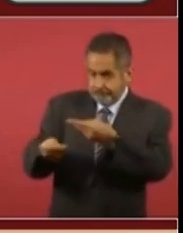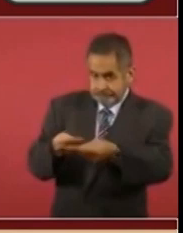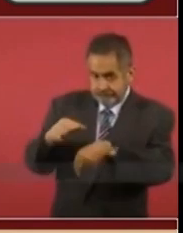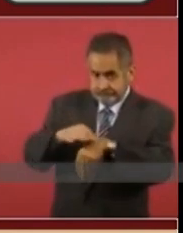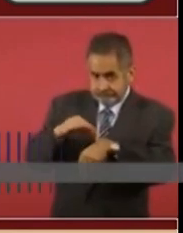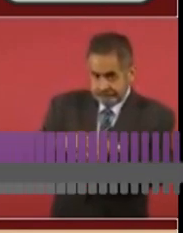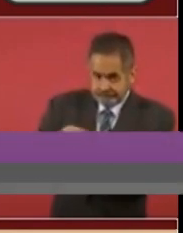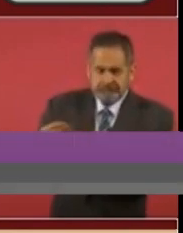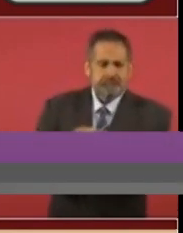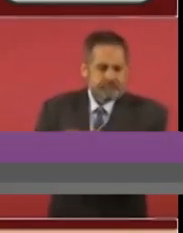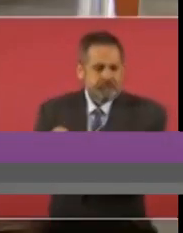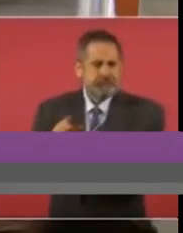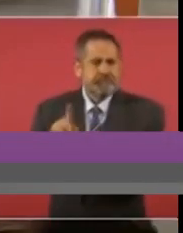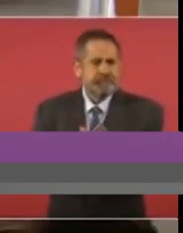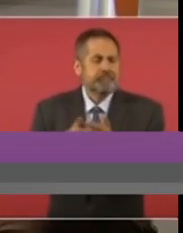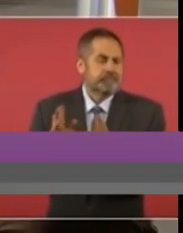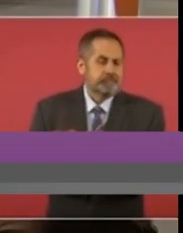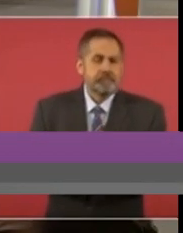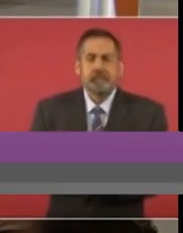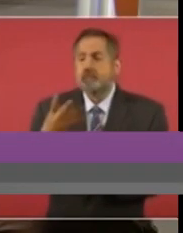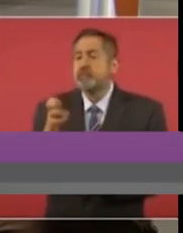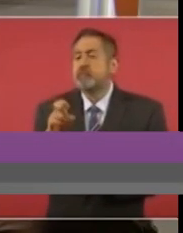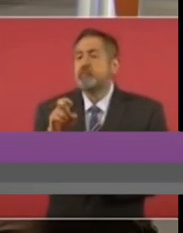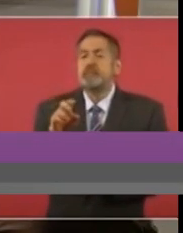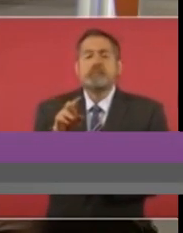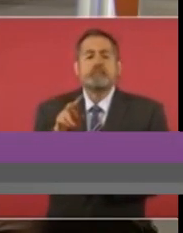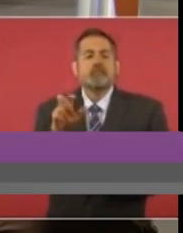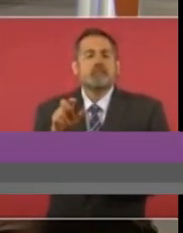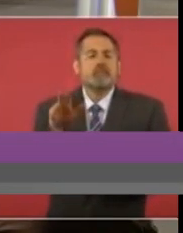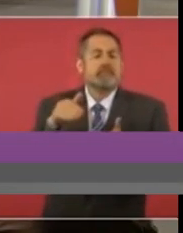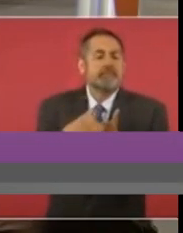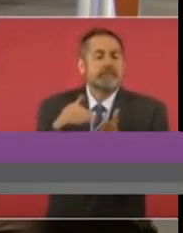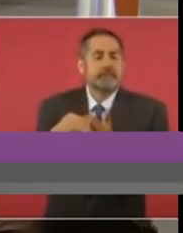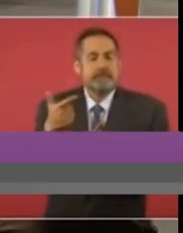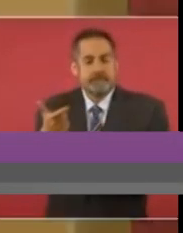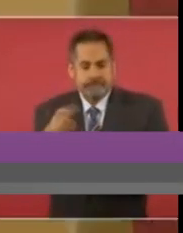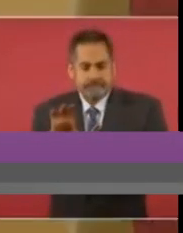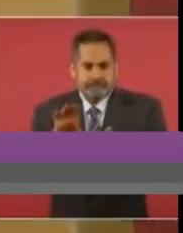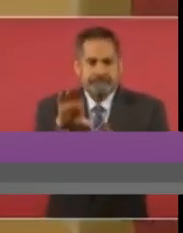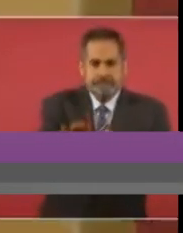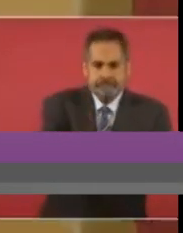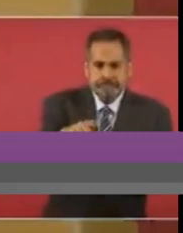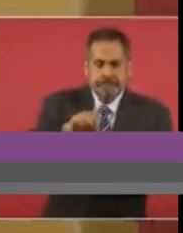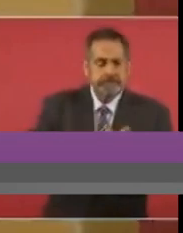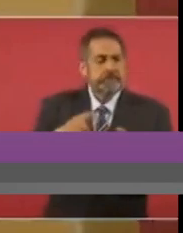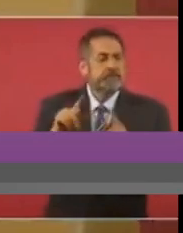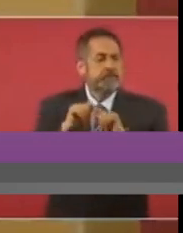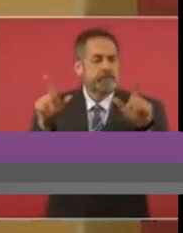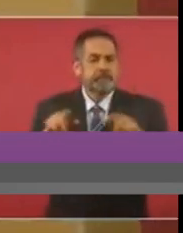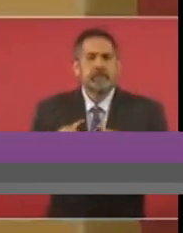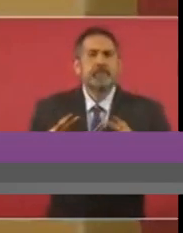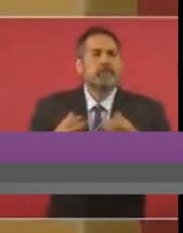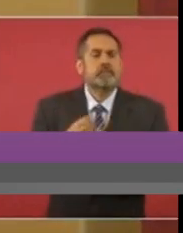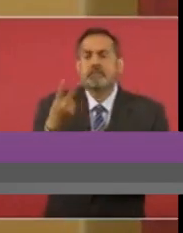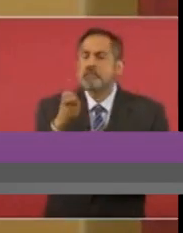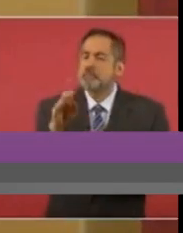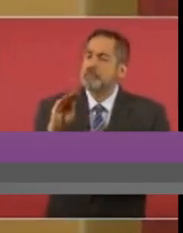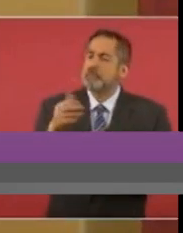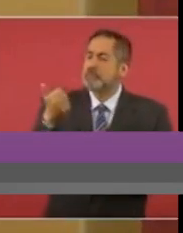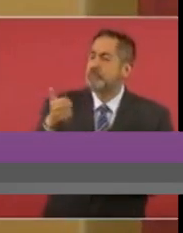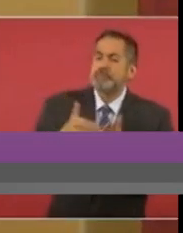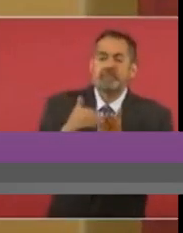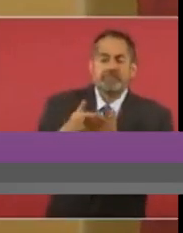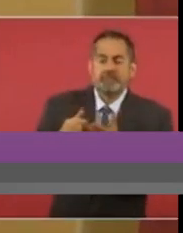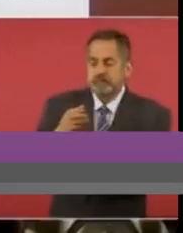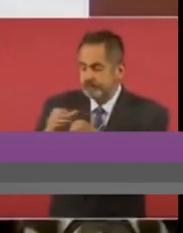son 458 millones de pesos que se están invirtiendo en Tlaxcala, que corresponden a 296 millones de pesos de equipo